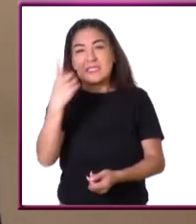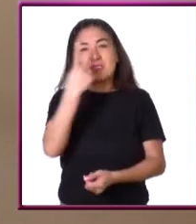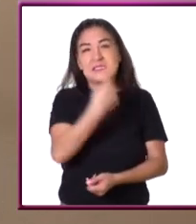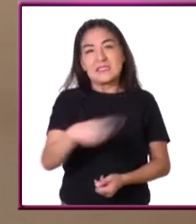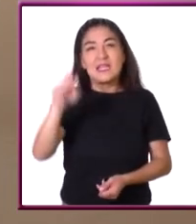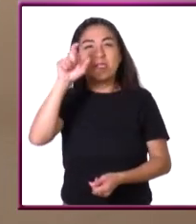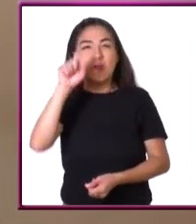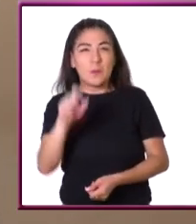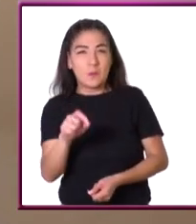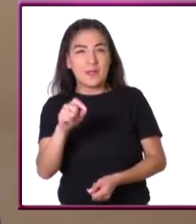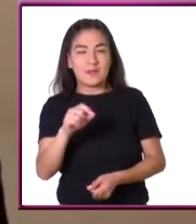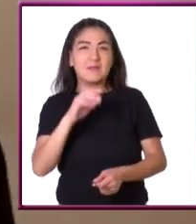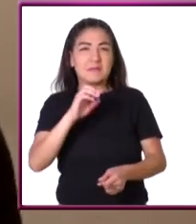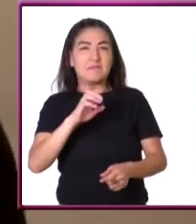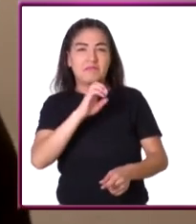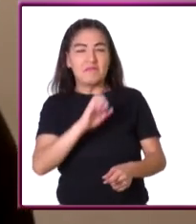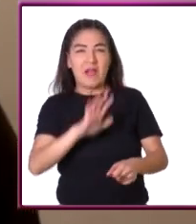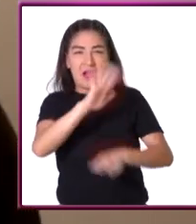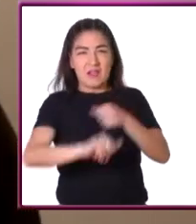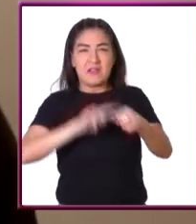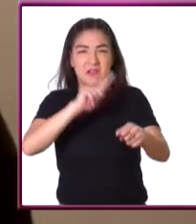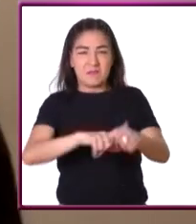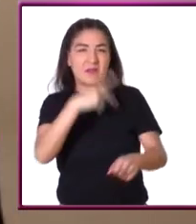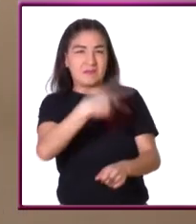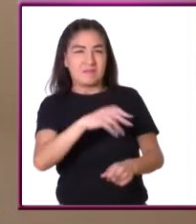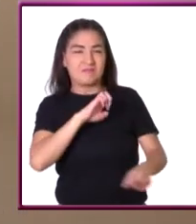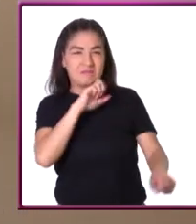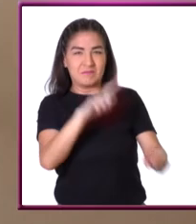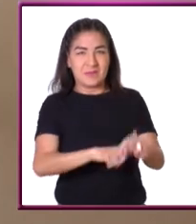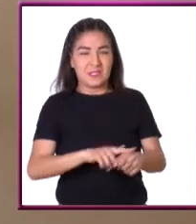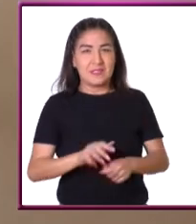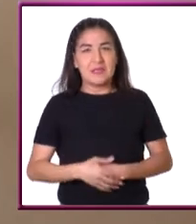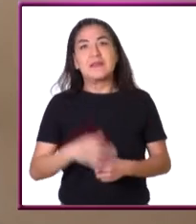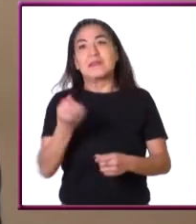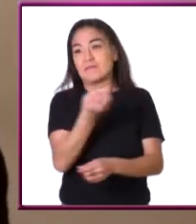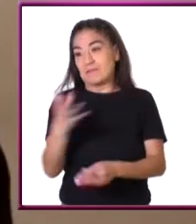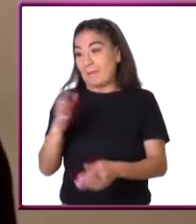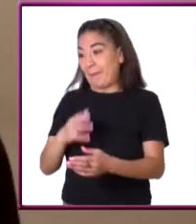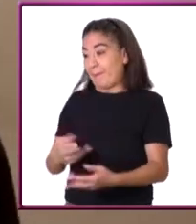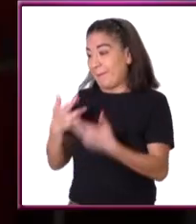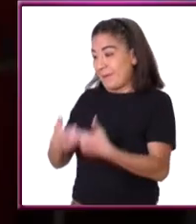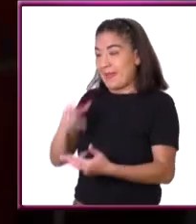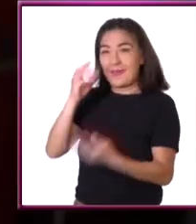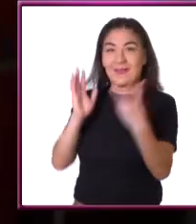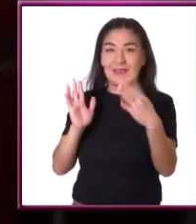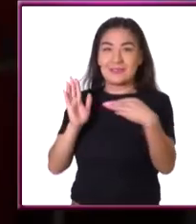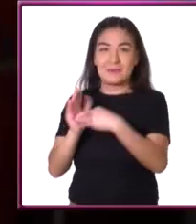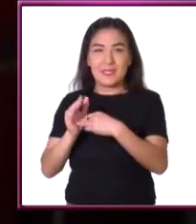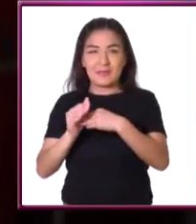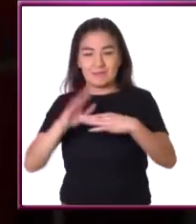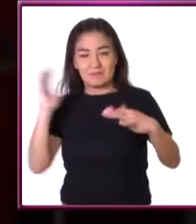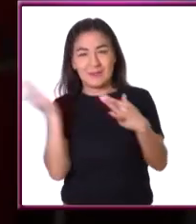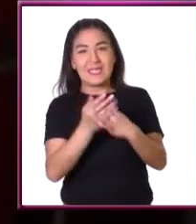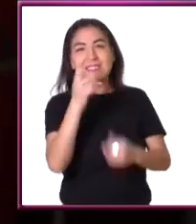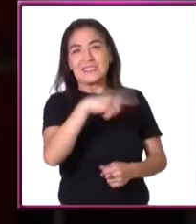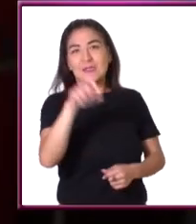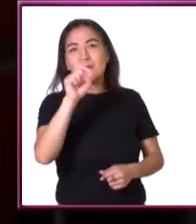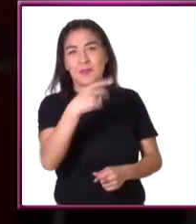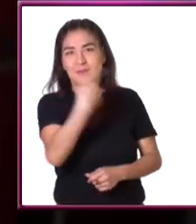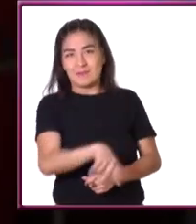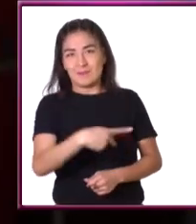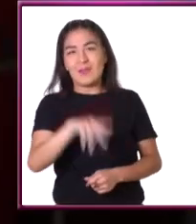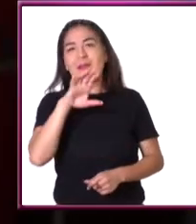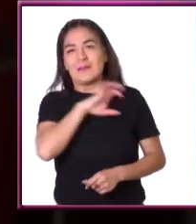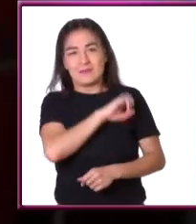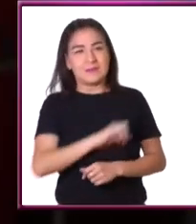120, alrededor de 120 especies de las 3.000 que existen en el mundo. ¿Y cuál es, bueno, cómo funciona la